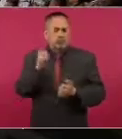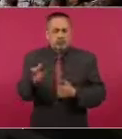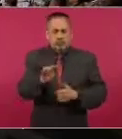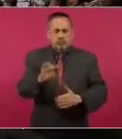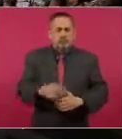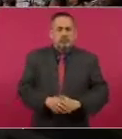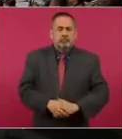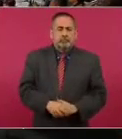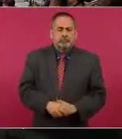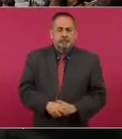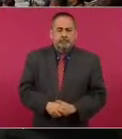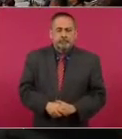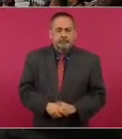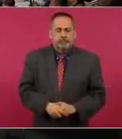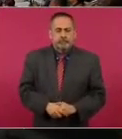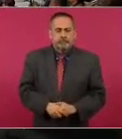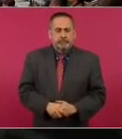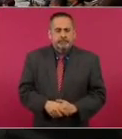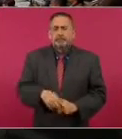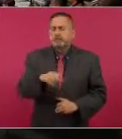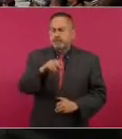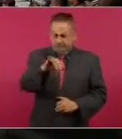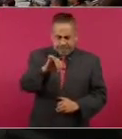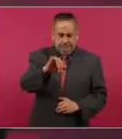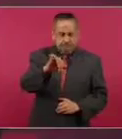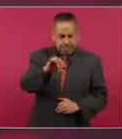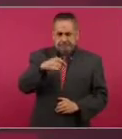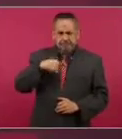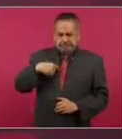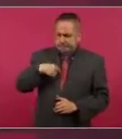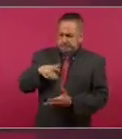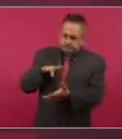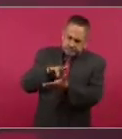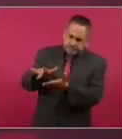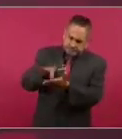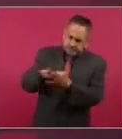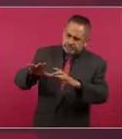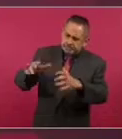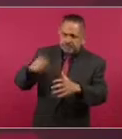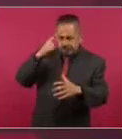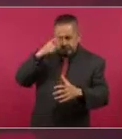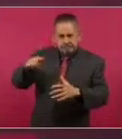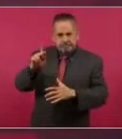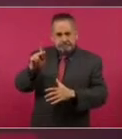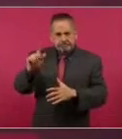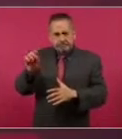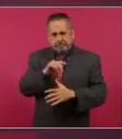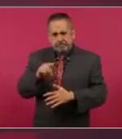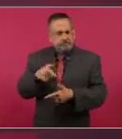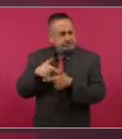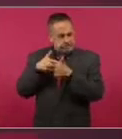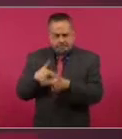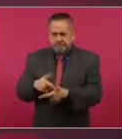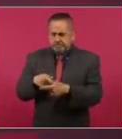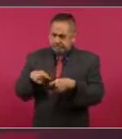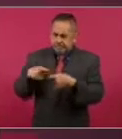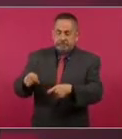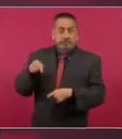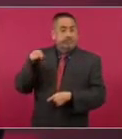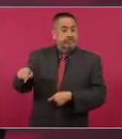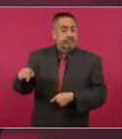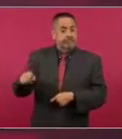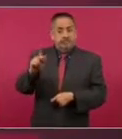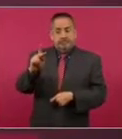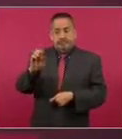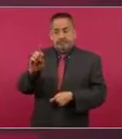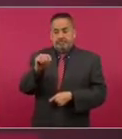Sí, hemos estado apoyando a Pemex, lo vamos a seguir haciendo porque es el rescate